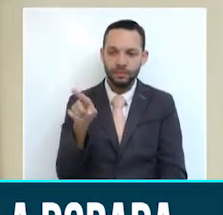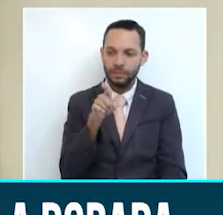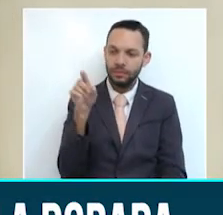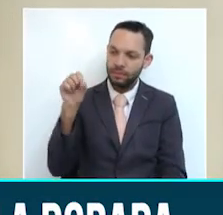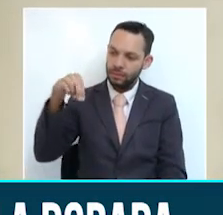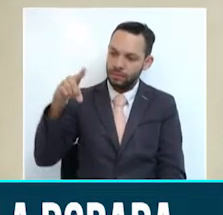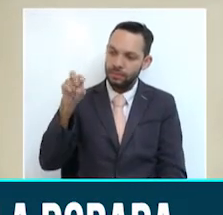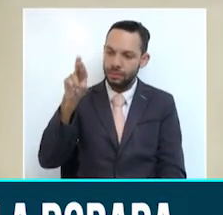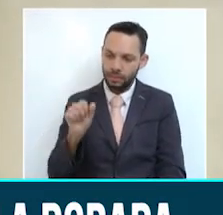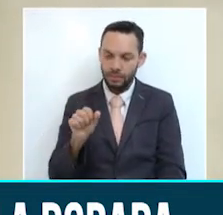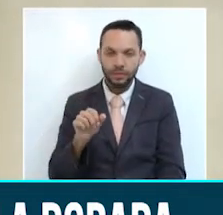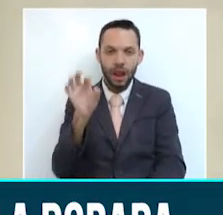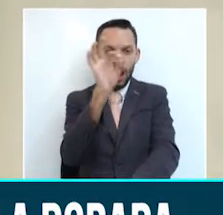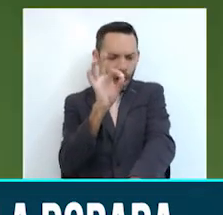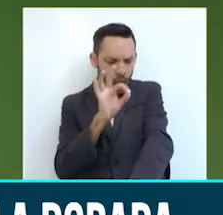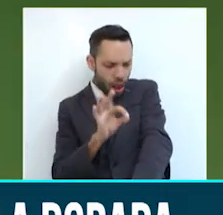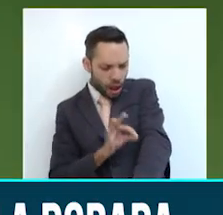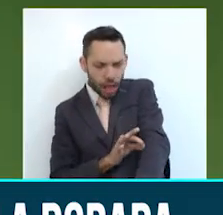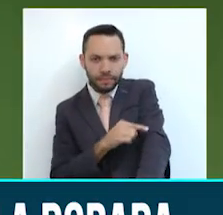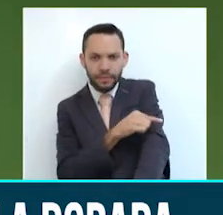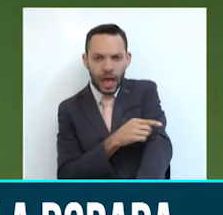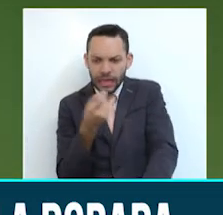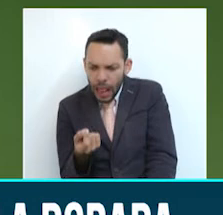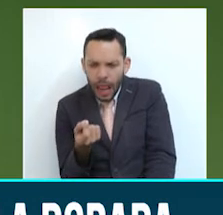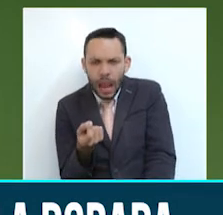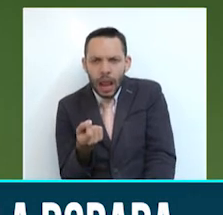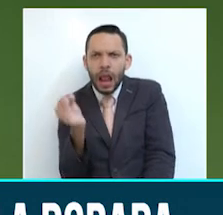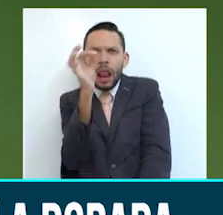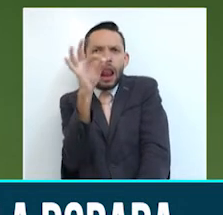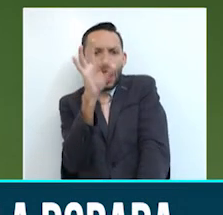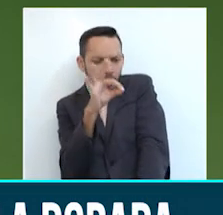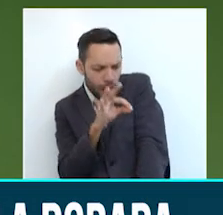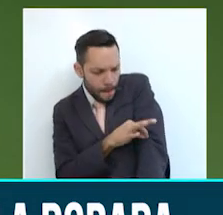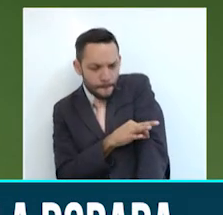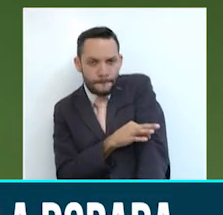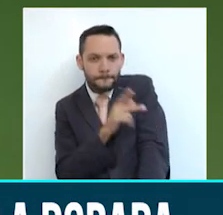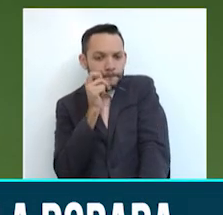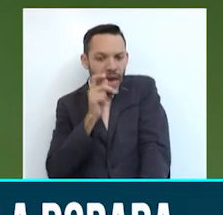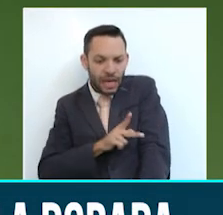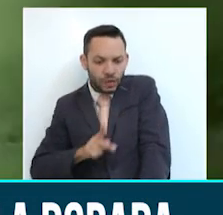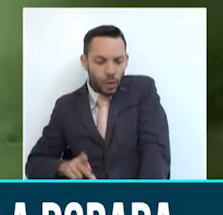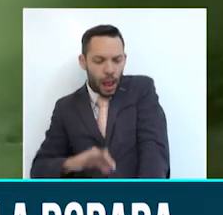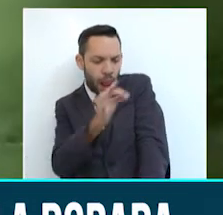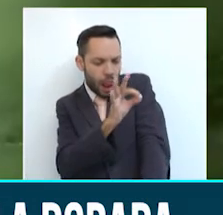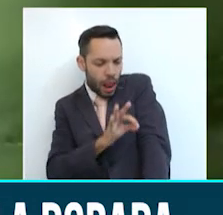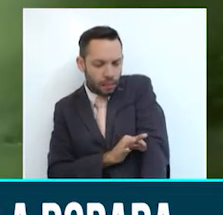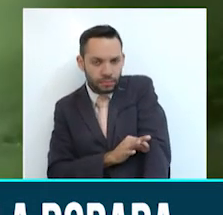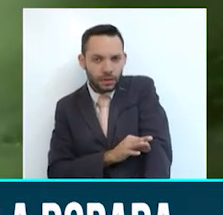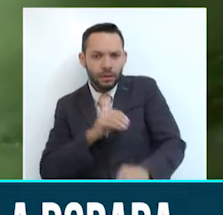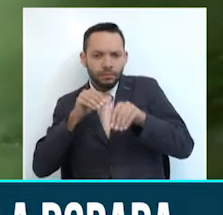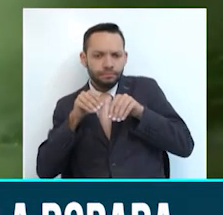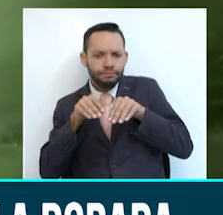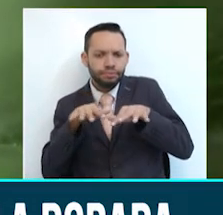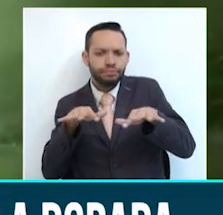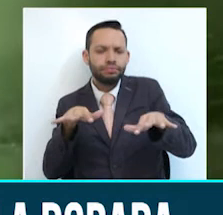indicó que el dengue es una enfermedad que se genera por un mosquito que pica a otras personas y se puede transmitir, esta sobre todo,